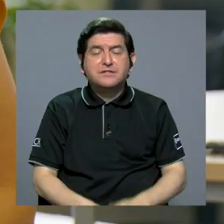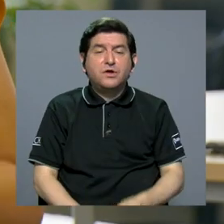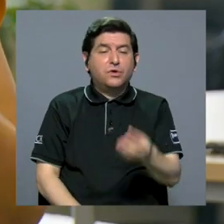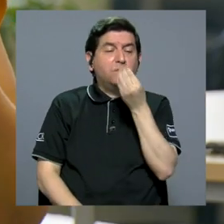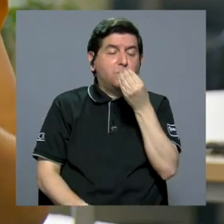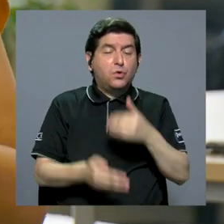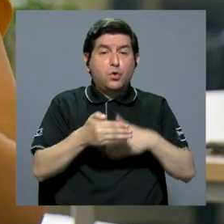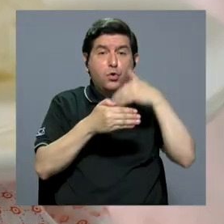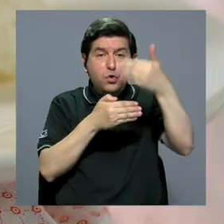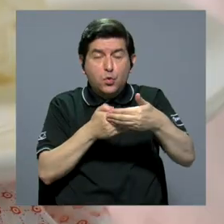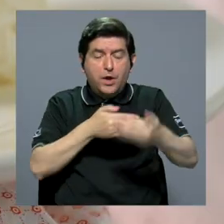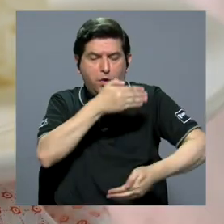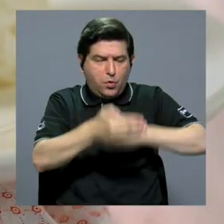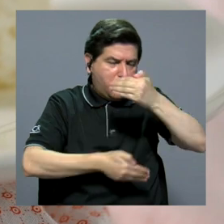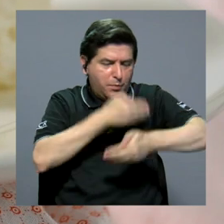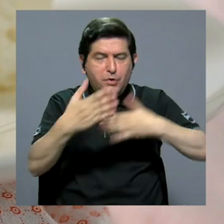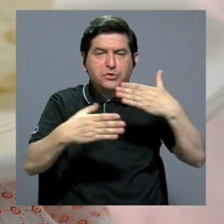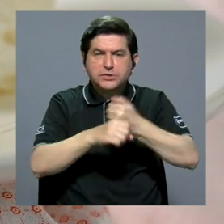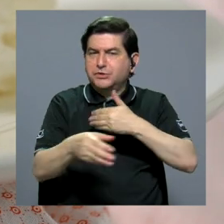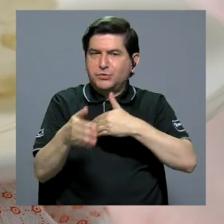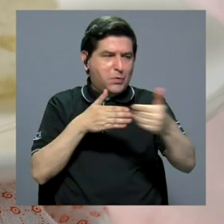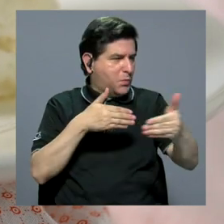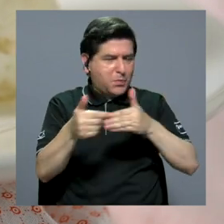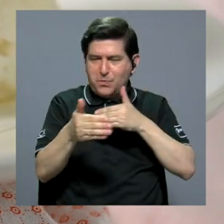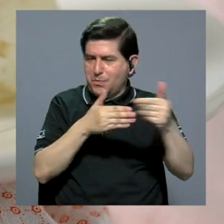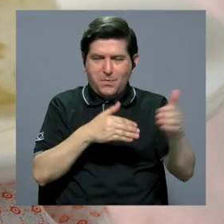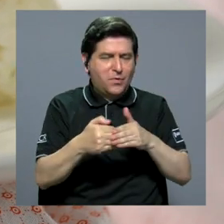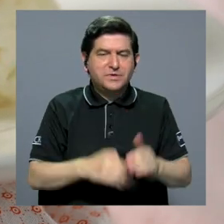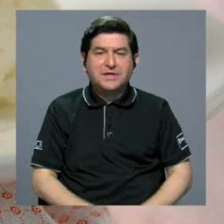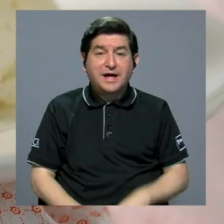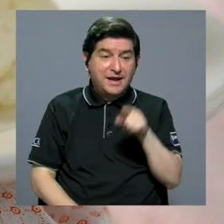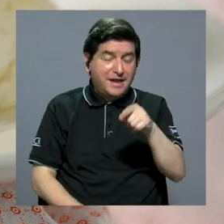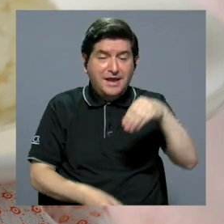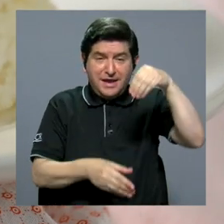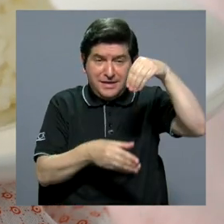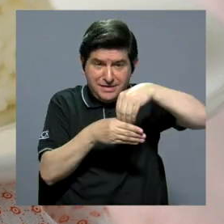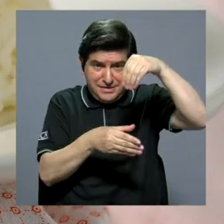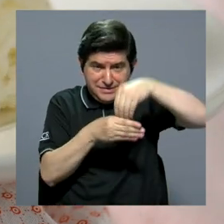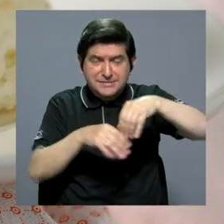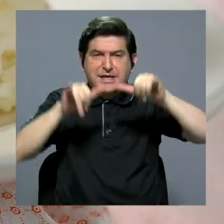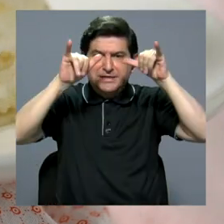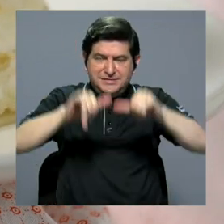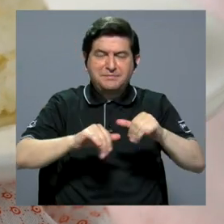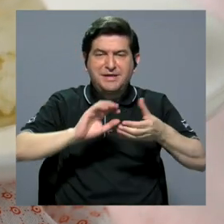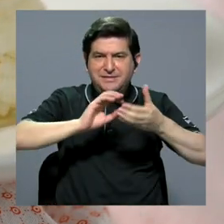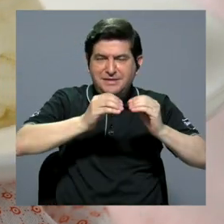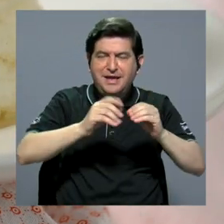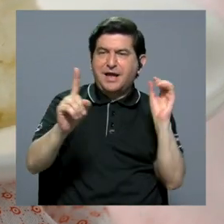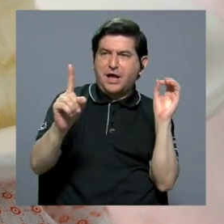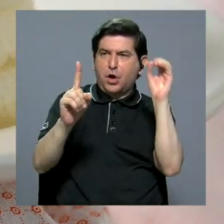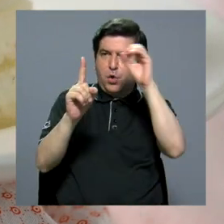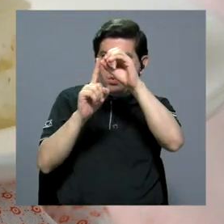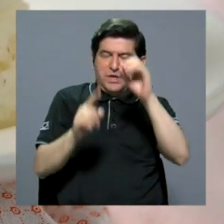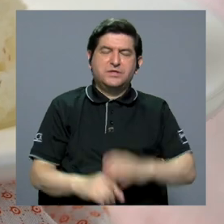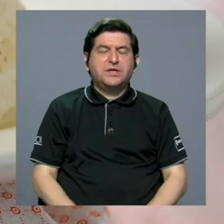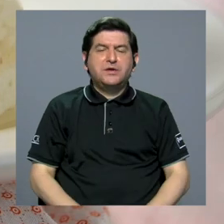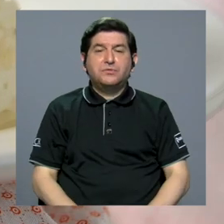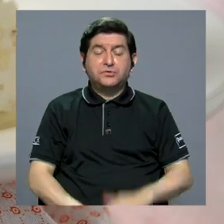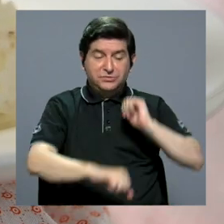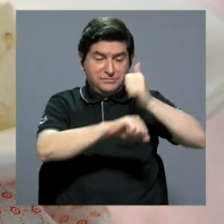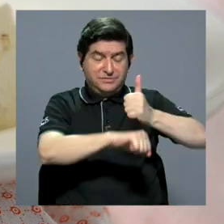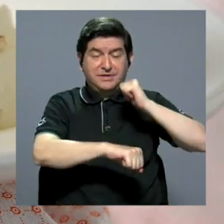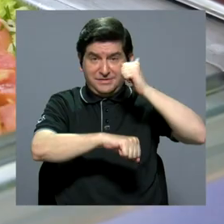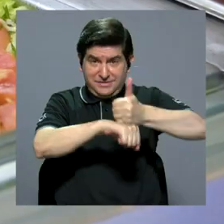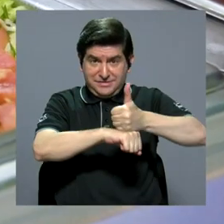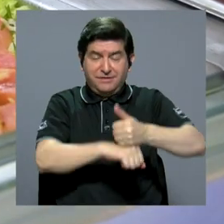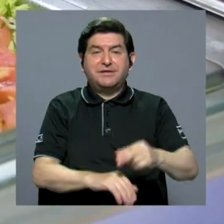alimento y que después de que ese alimento se procese, aún así los nutrientes se preserven en las cantidades objetivo o las